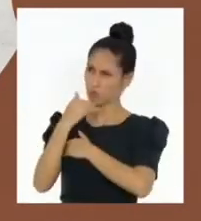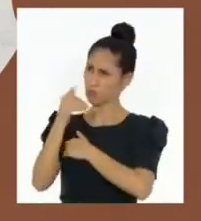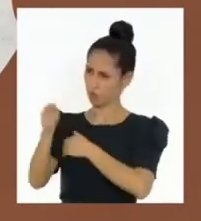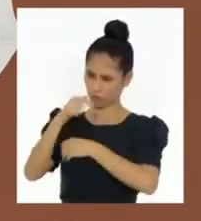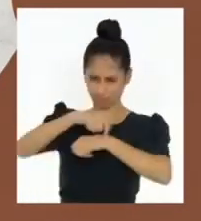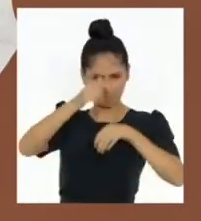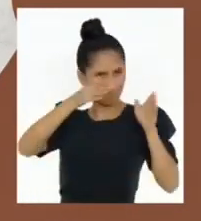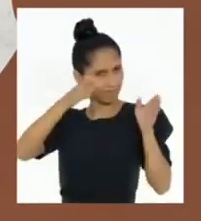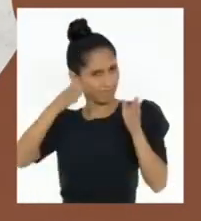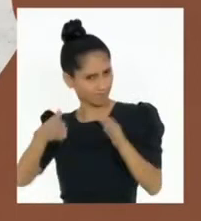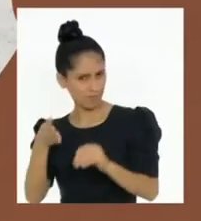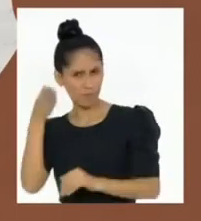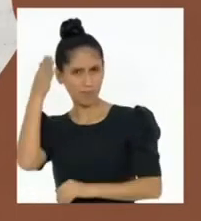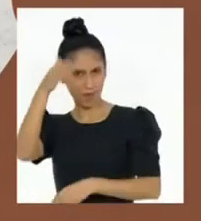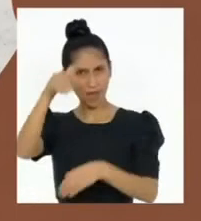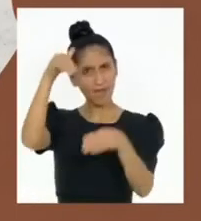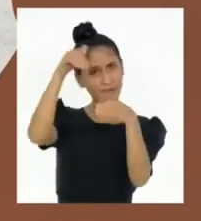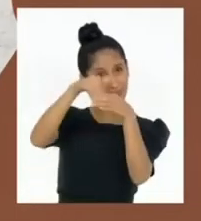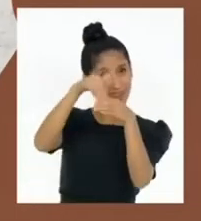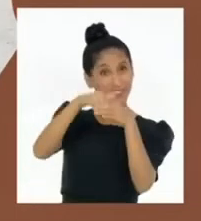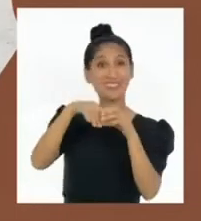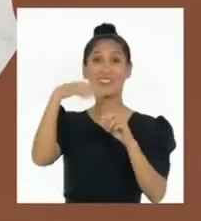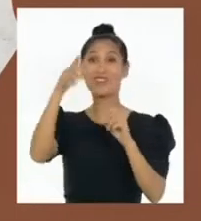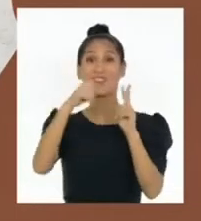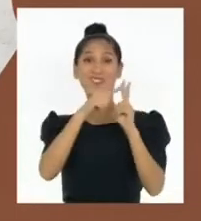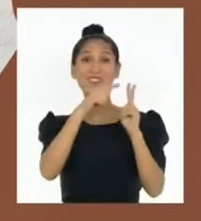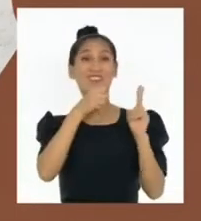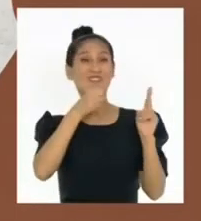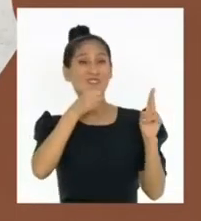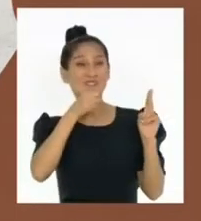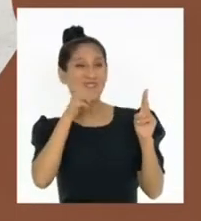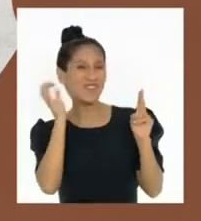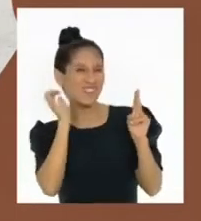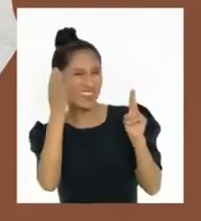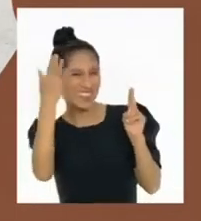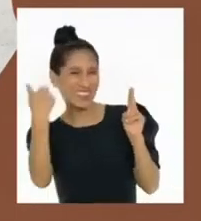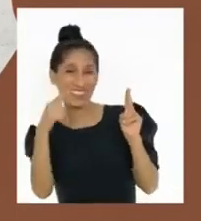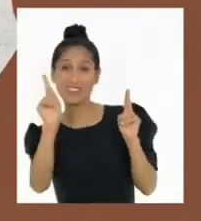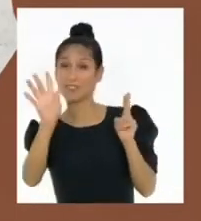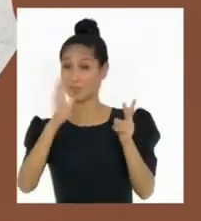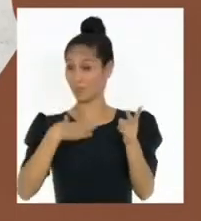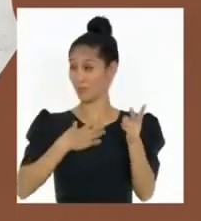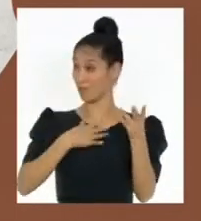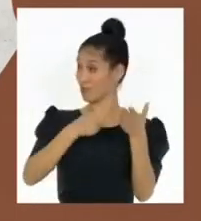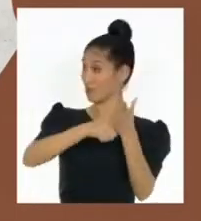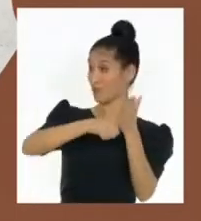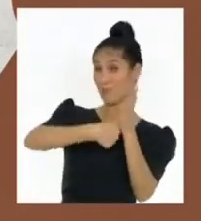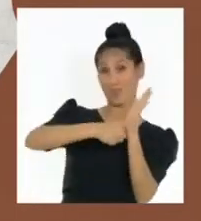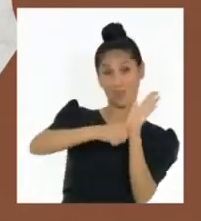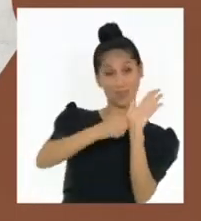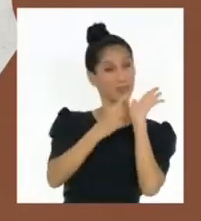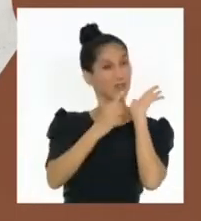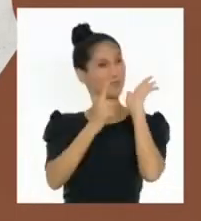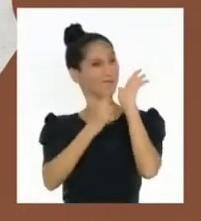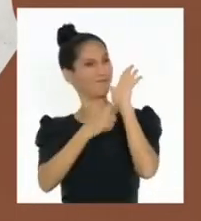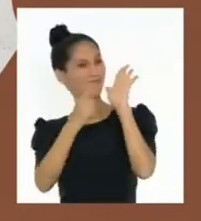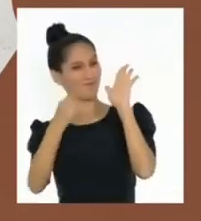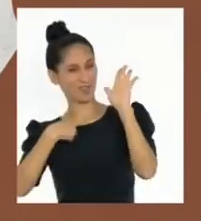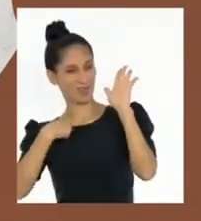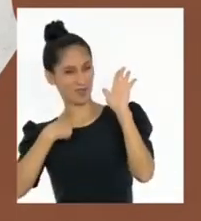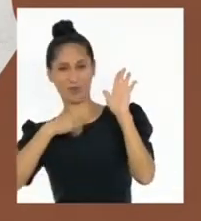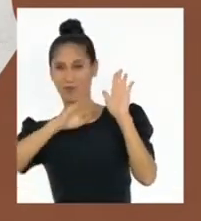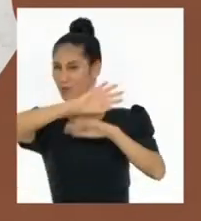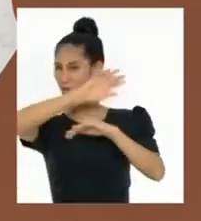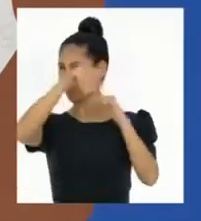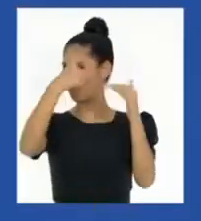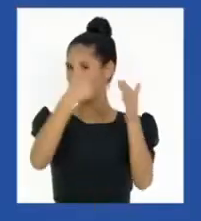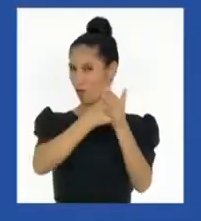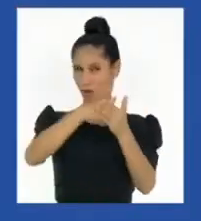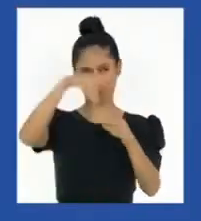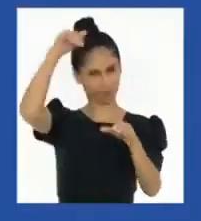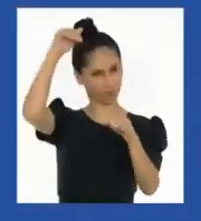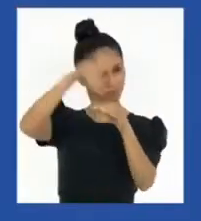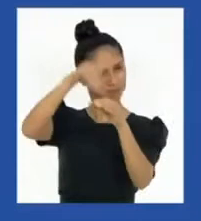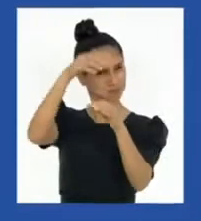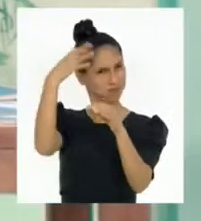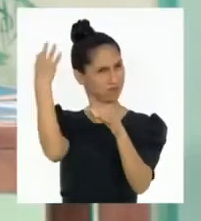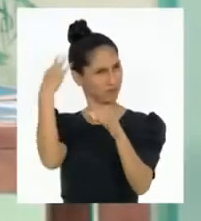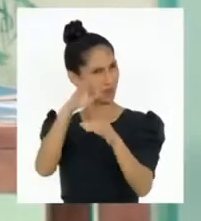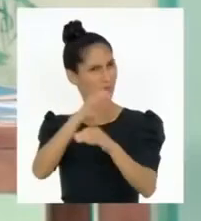su DNI llenito de hologramas de todas las votaciones pasadas y dijo, vengan a cumplir con su deber de peruano.